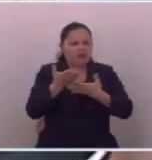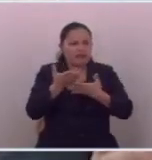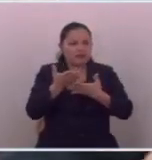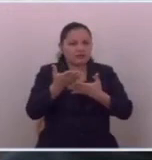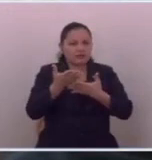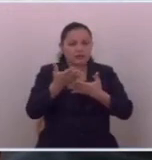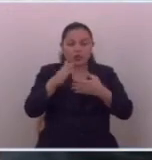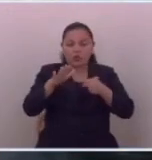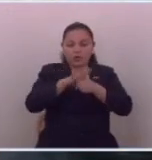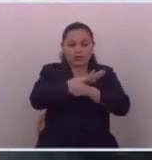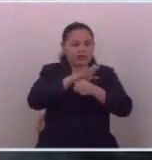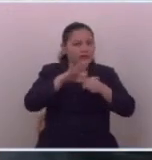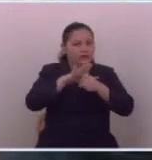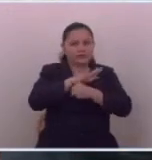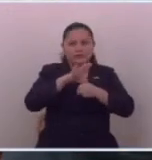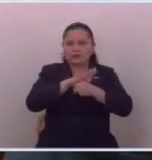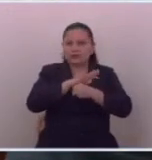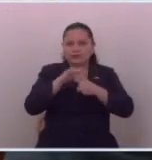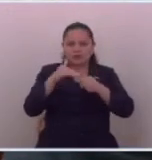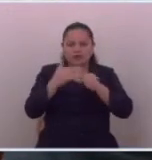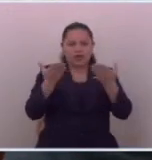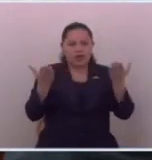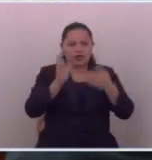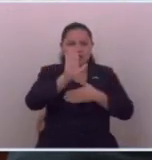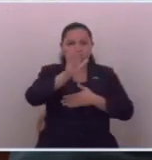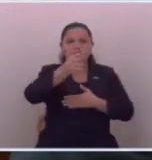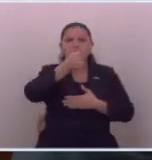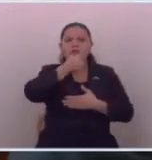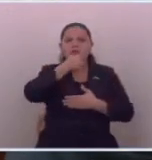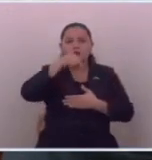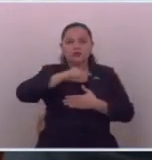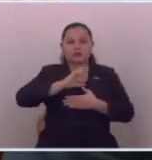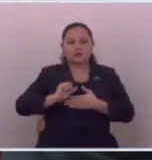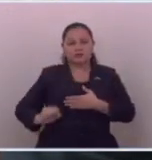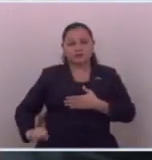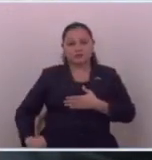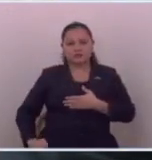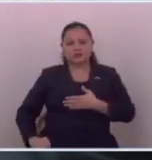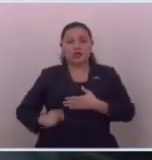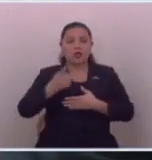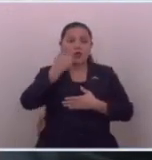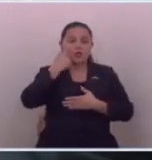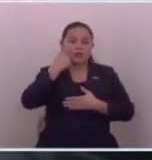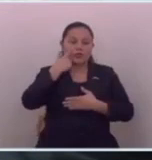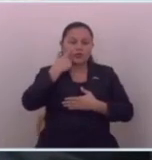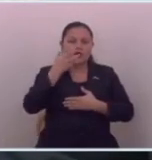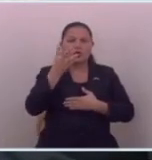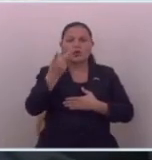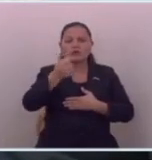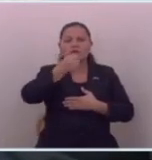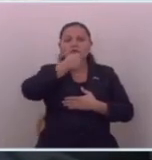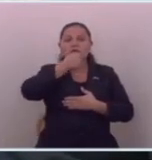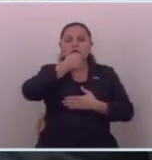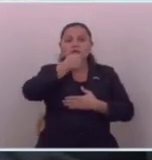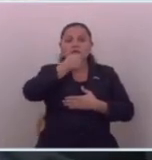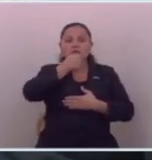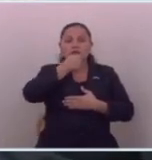la integridad de los que ejercen el periodismo en El Salvador. ¿Cuántos periodistas,